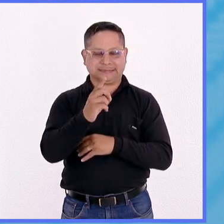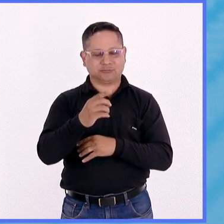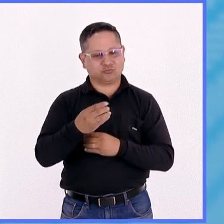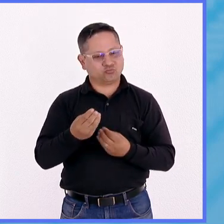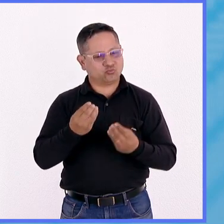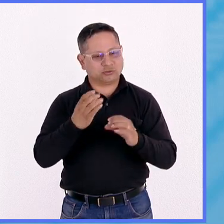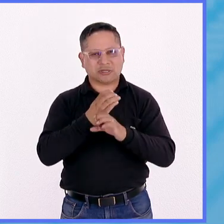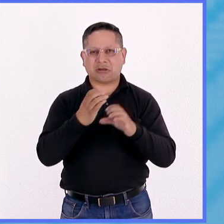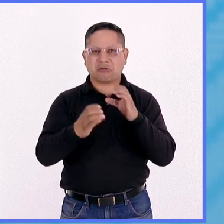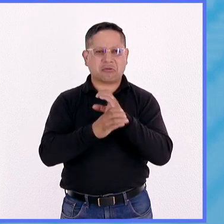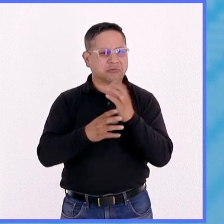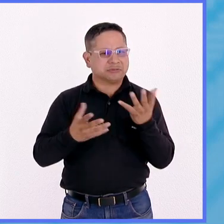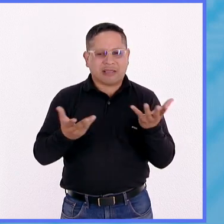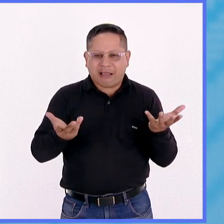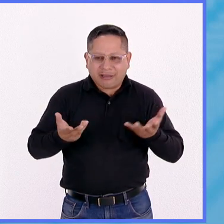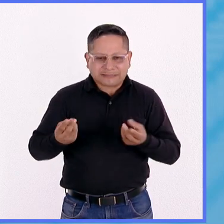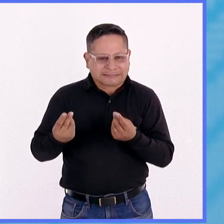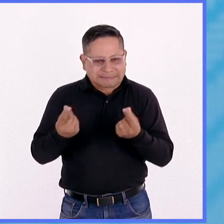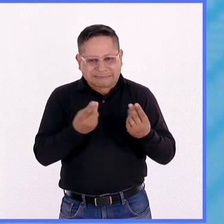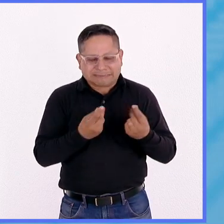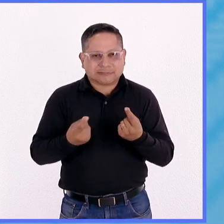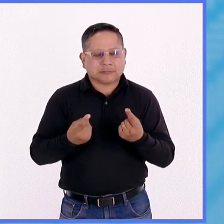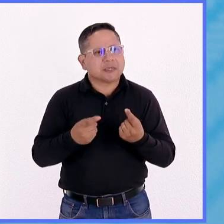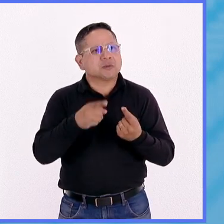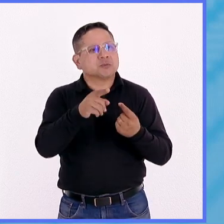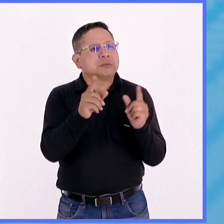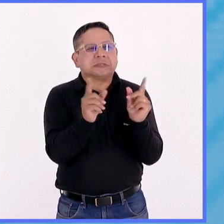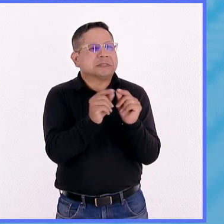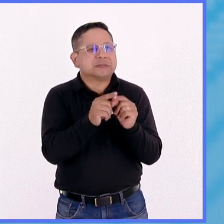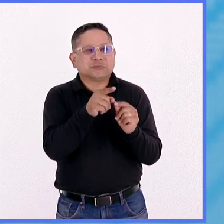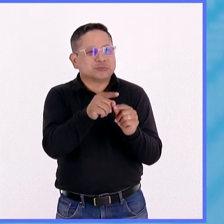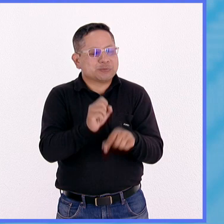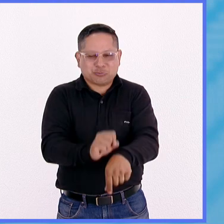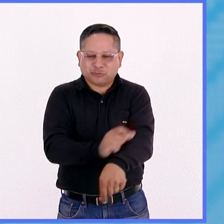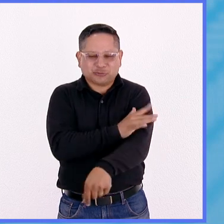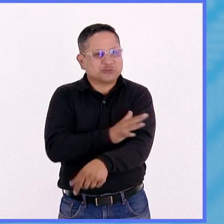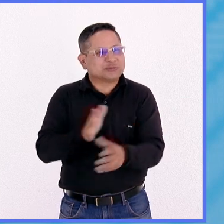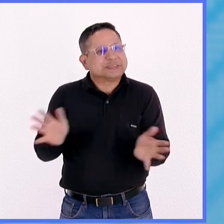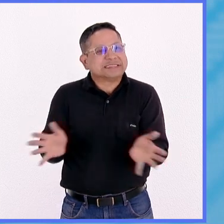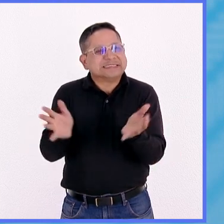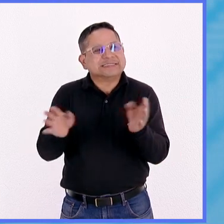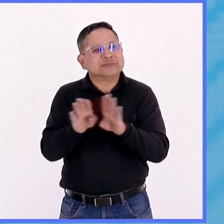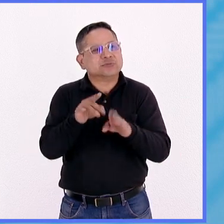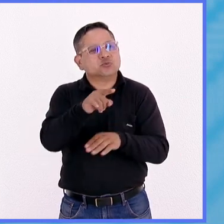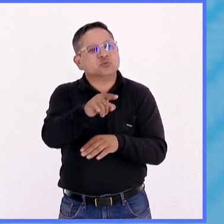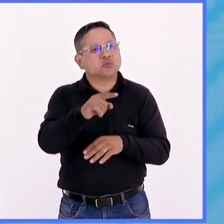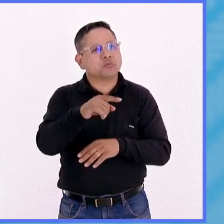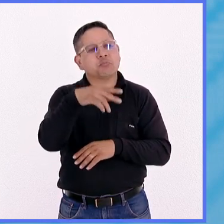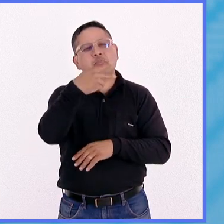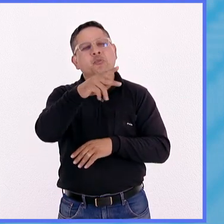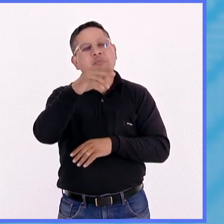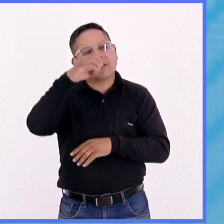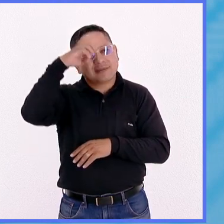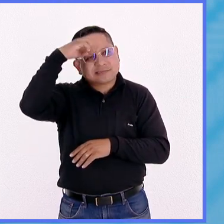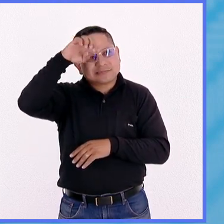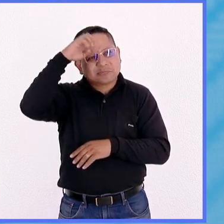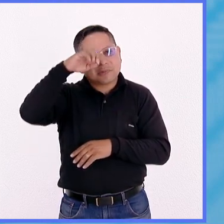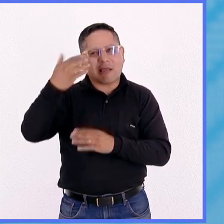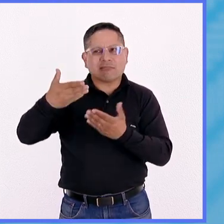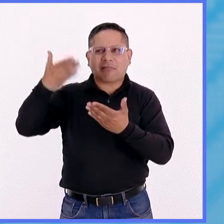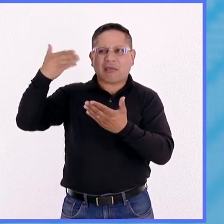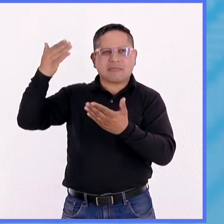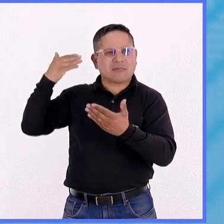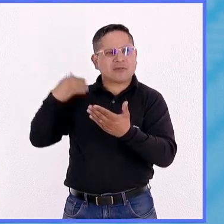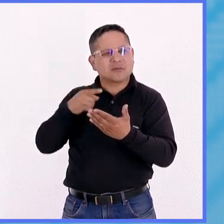respecto. Cuéntanos solamente para terminar de contagiar esta emoción. ¿Cuáles han sido algunas de las experiencias de las ediciones